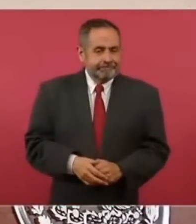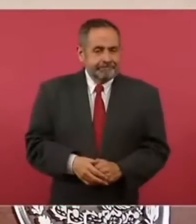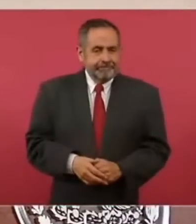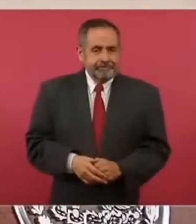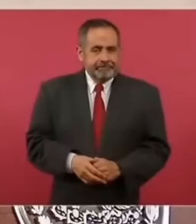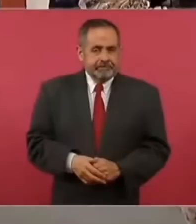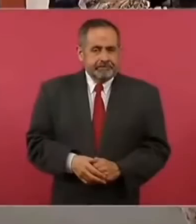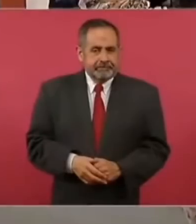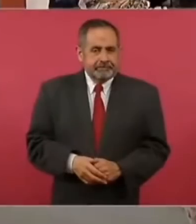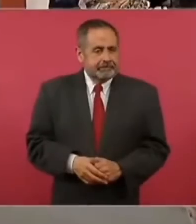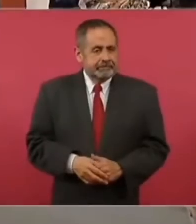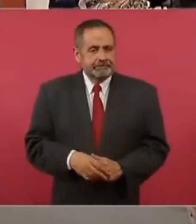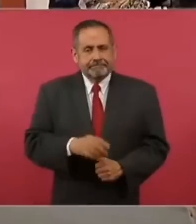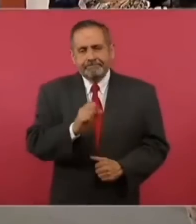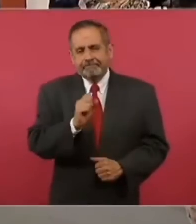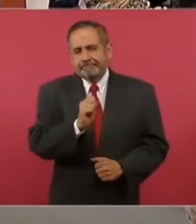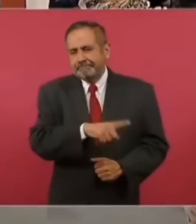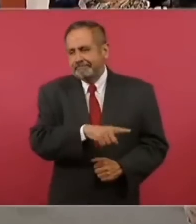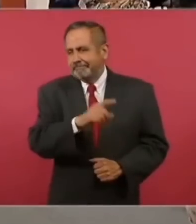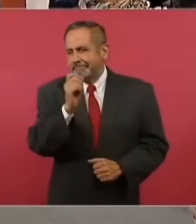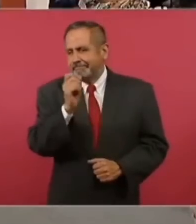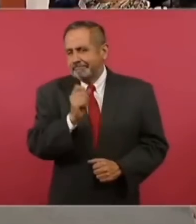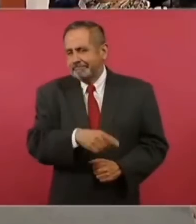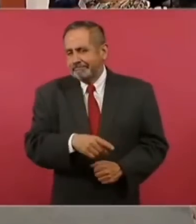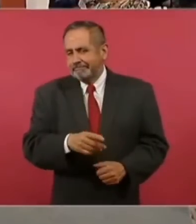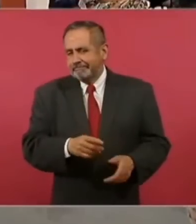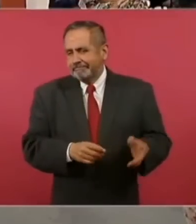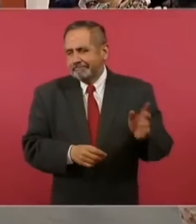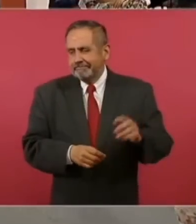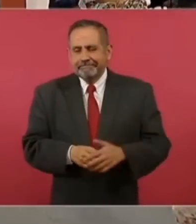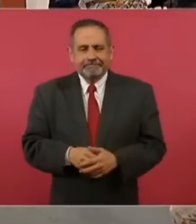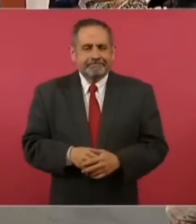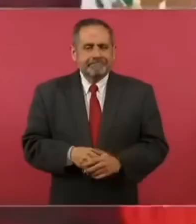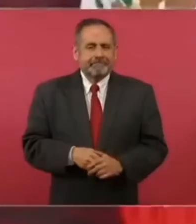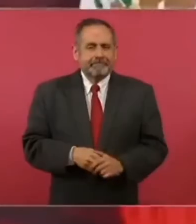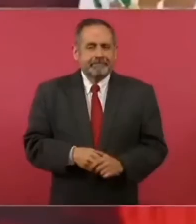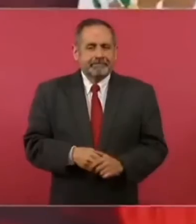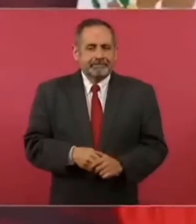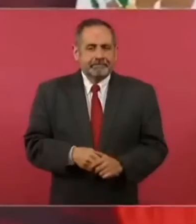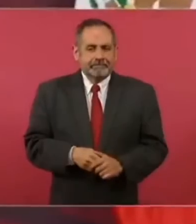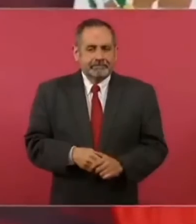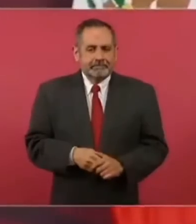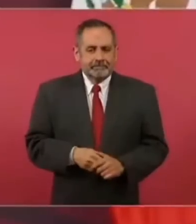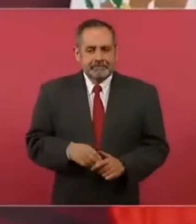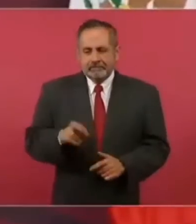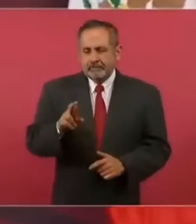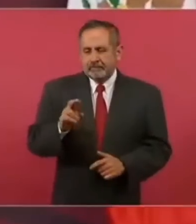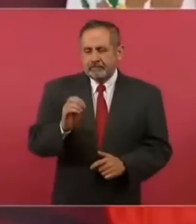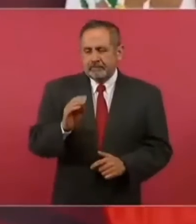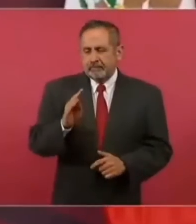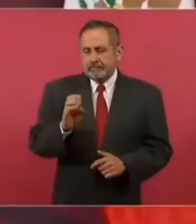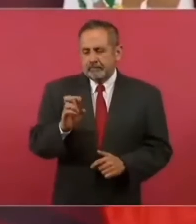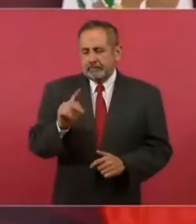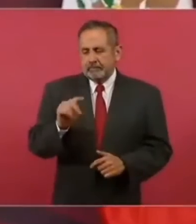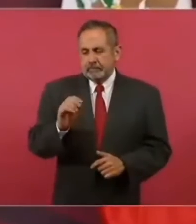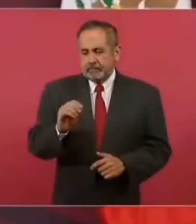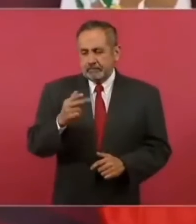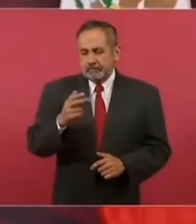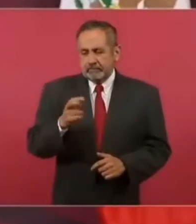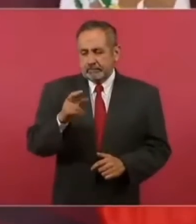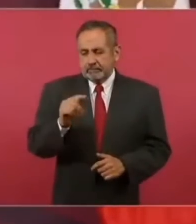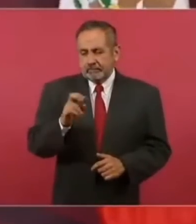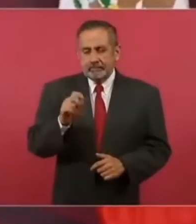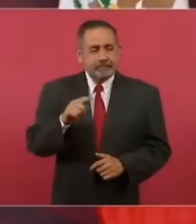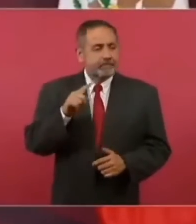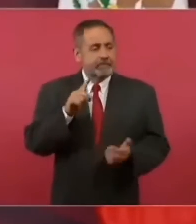Y lo mismo estamos hablando de Roberto Hernández que vendió